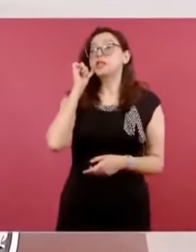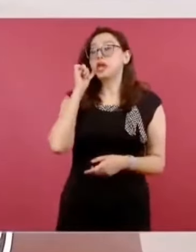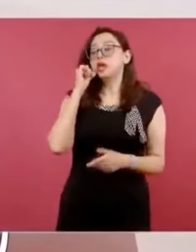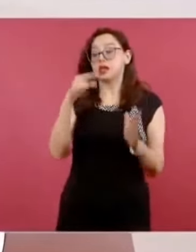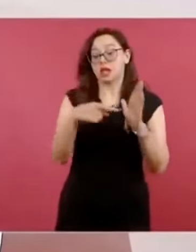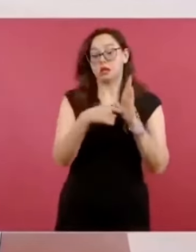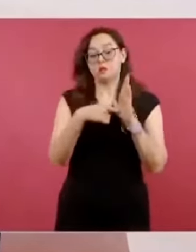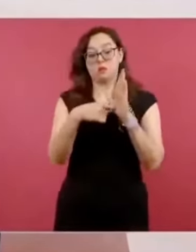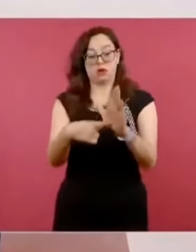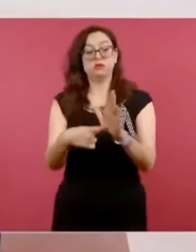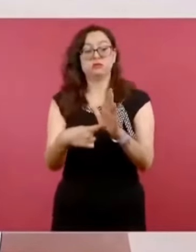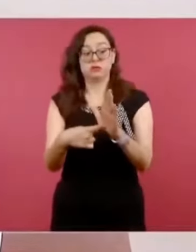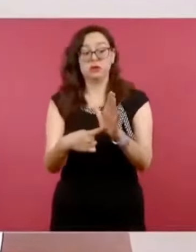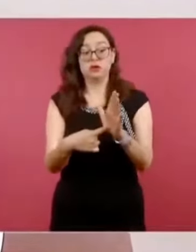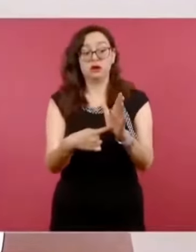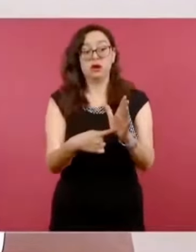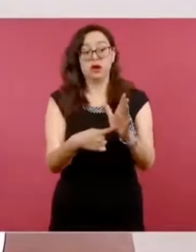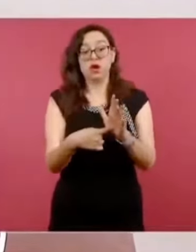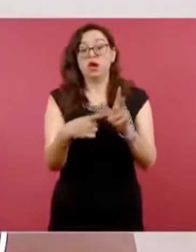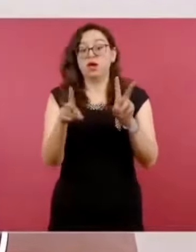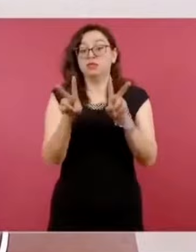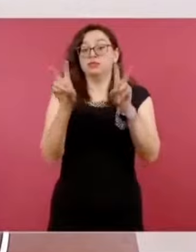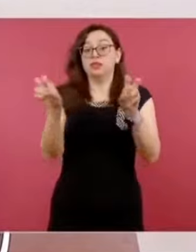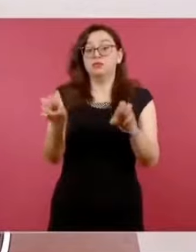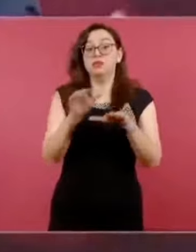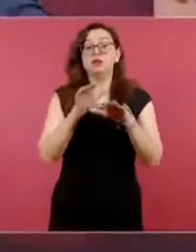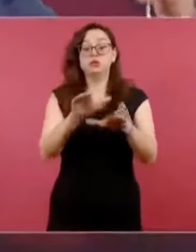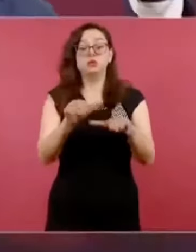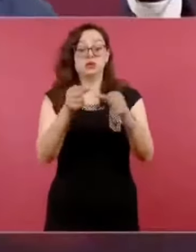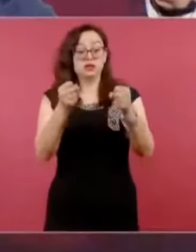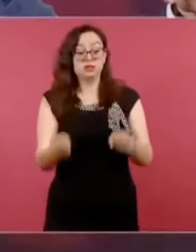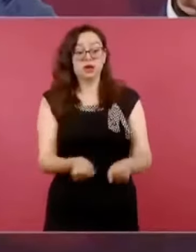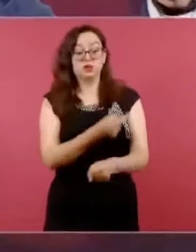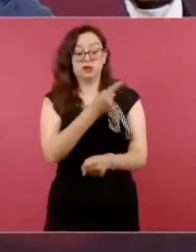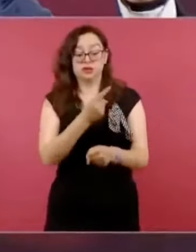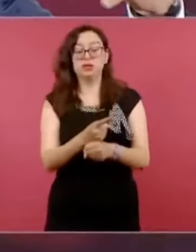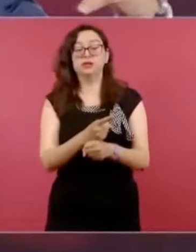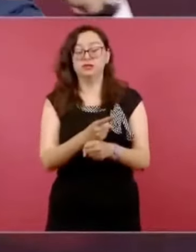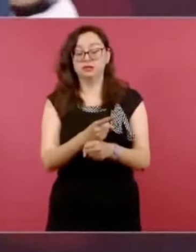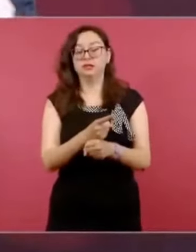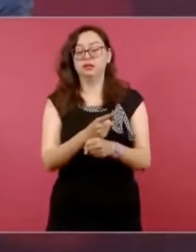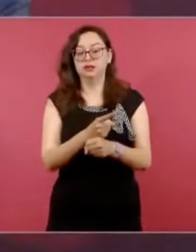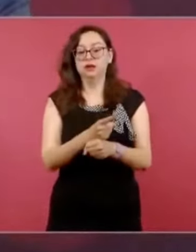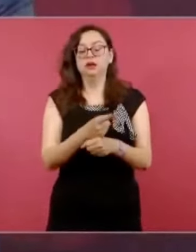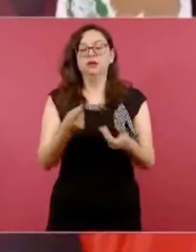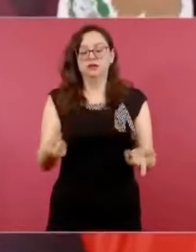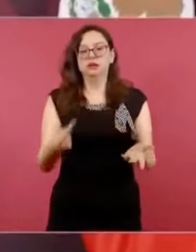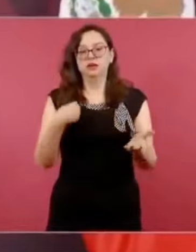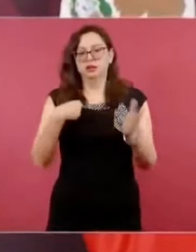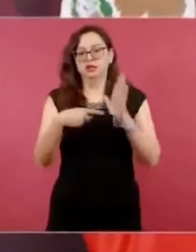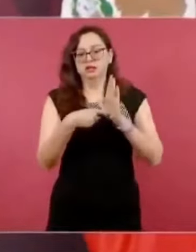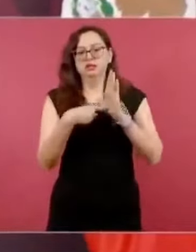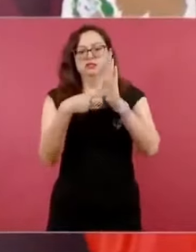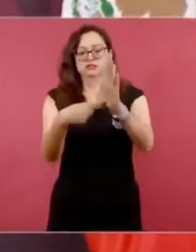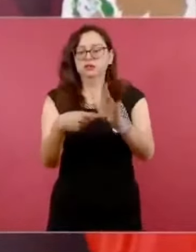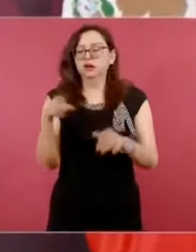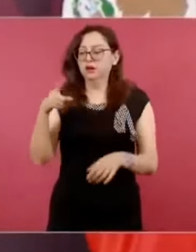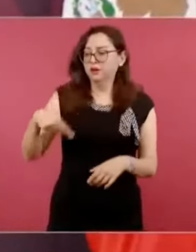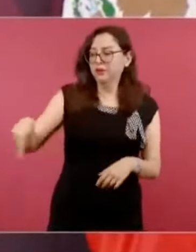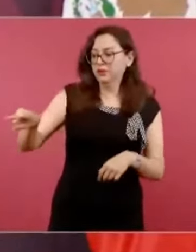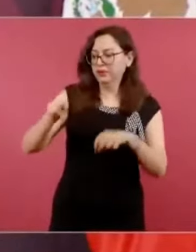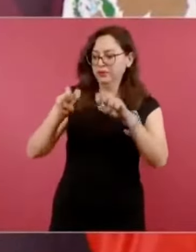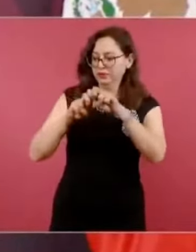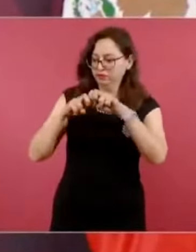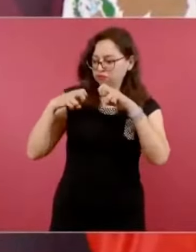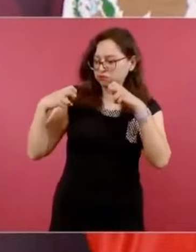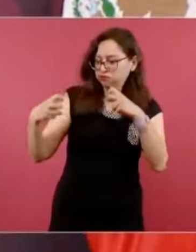se da a conocer de cómo un grupo de magistrados ya